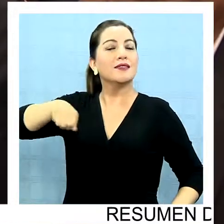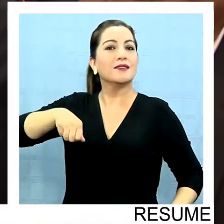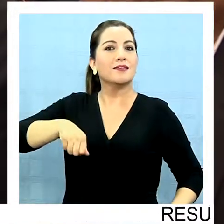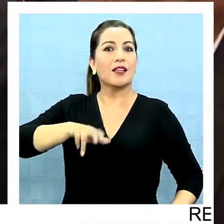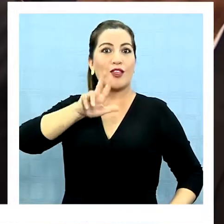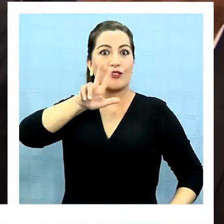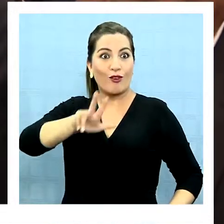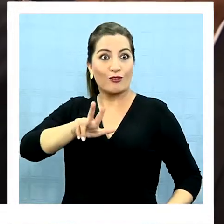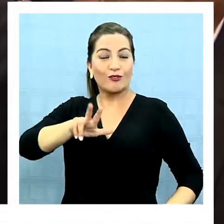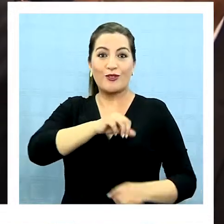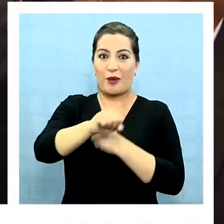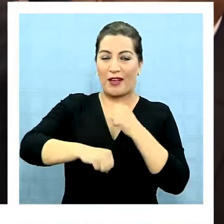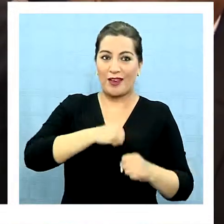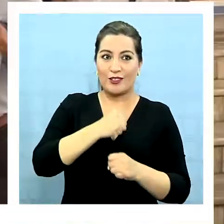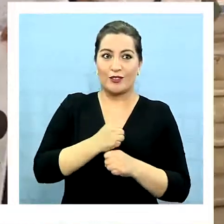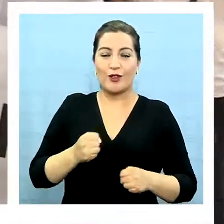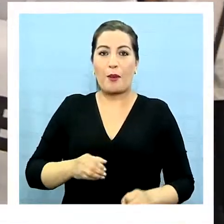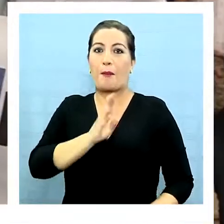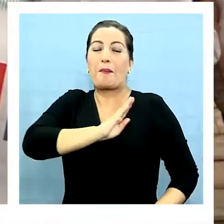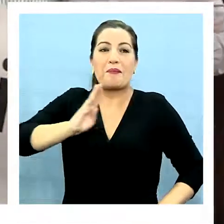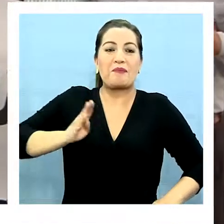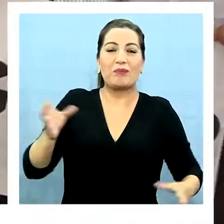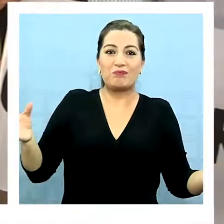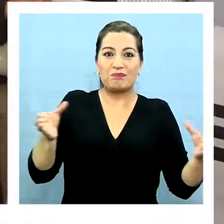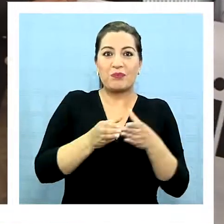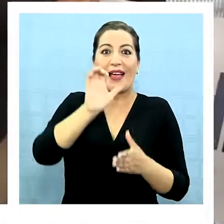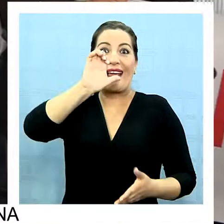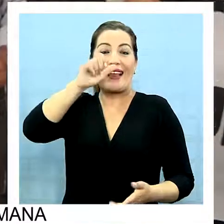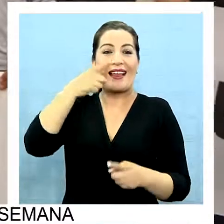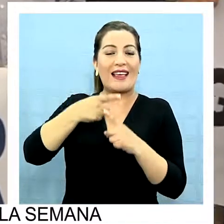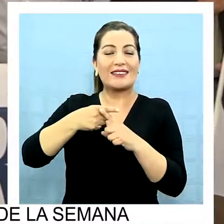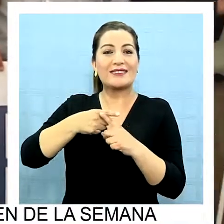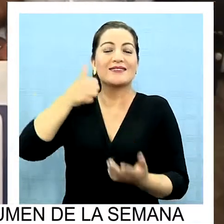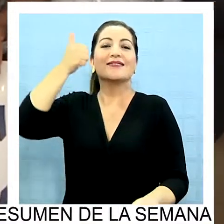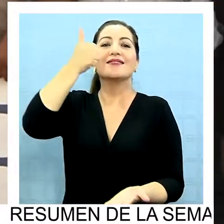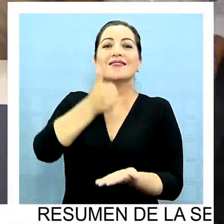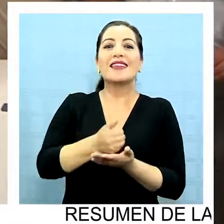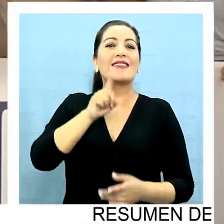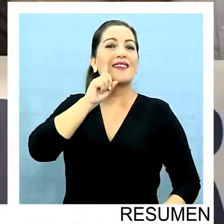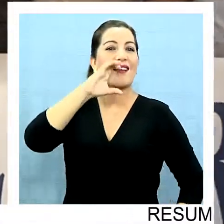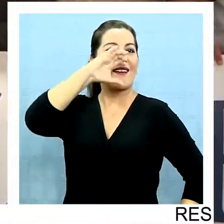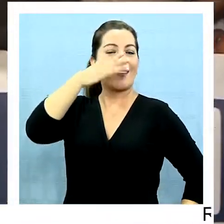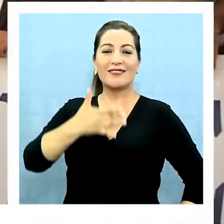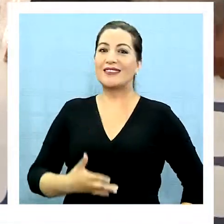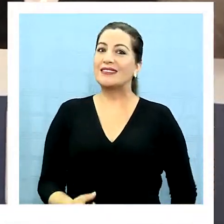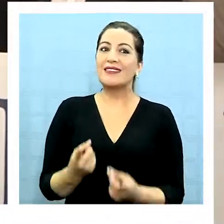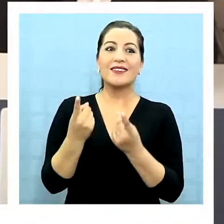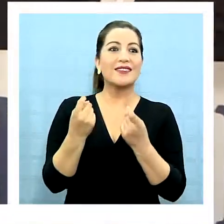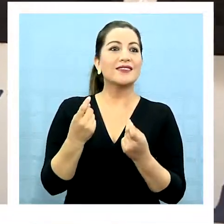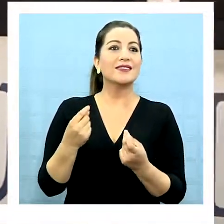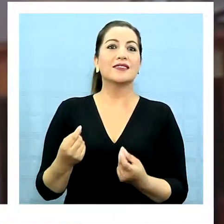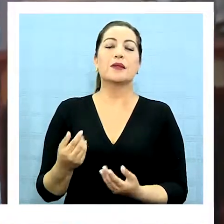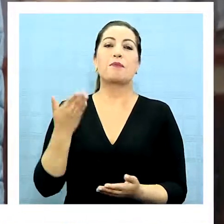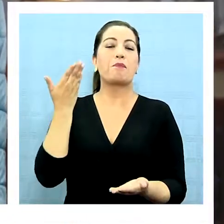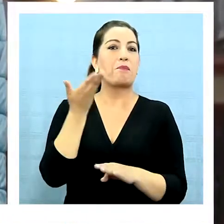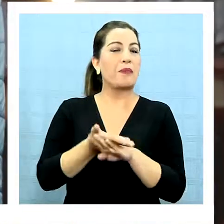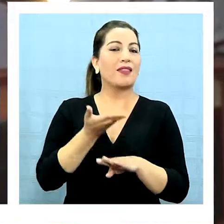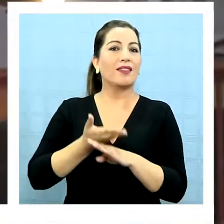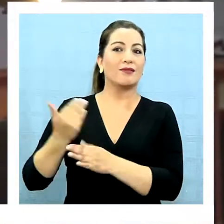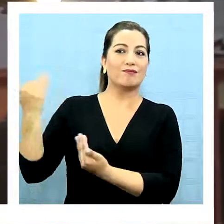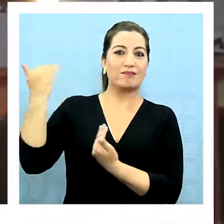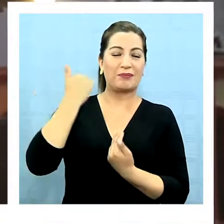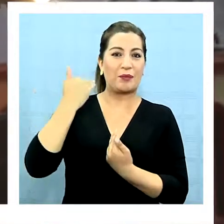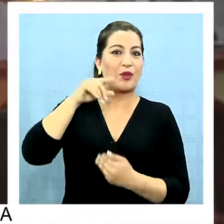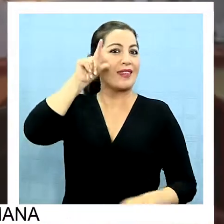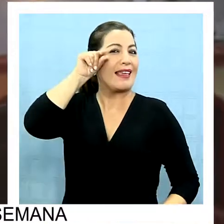senatorial de 8. Para miembros de su conglomerado, el exalcalde reúne las características necesarias para conseguir apoyos